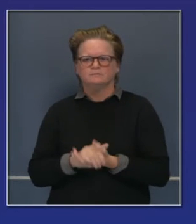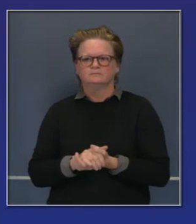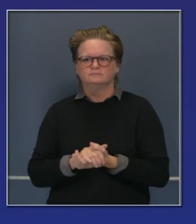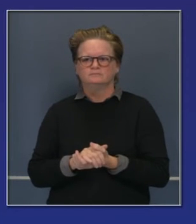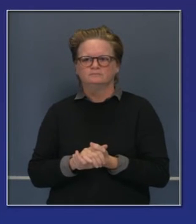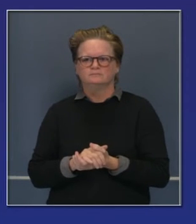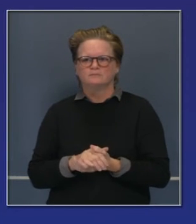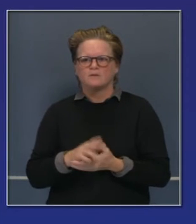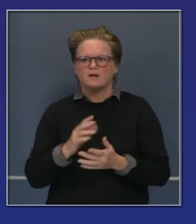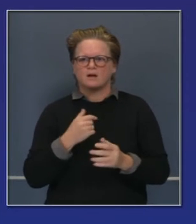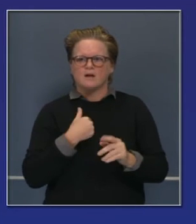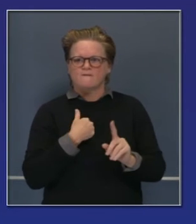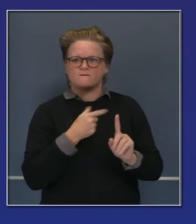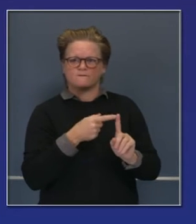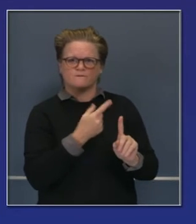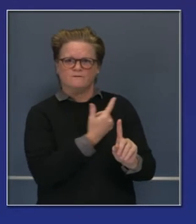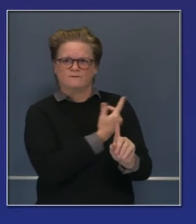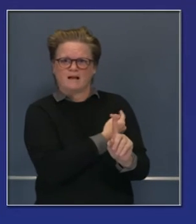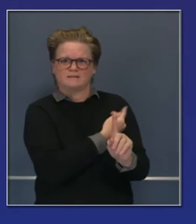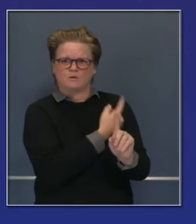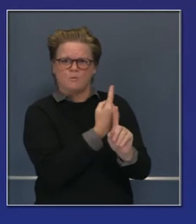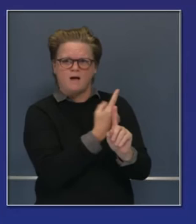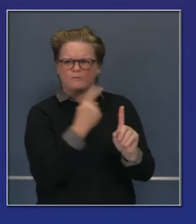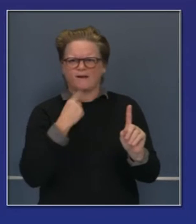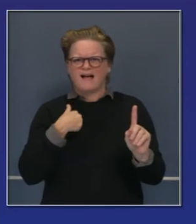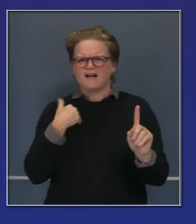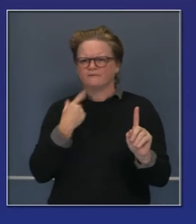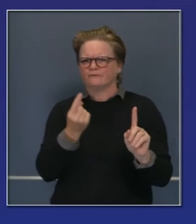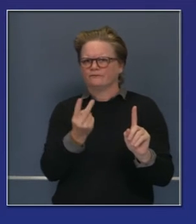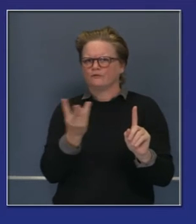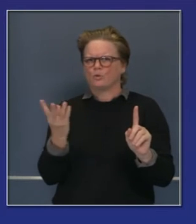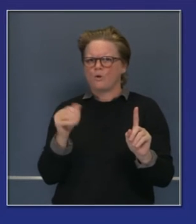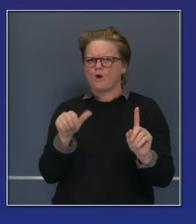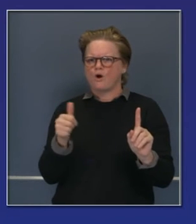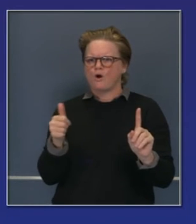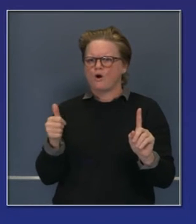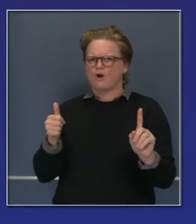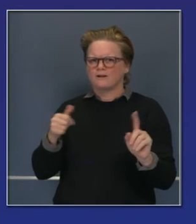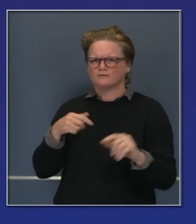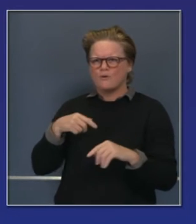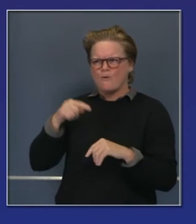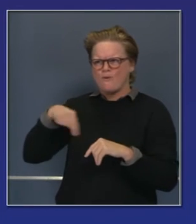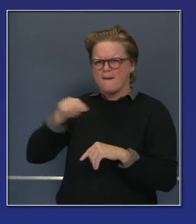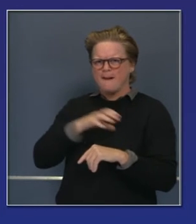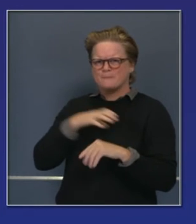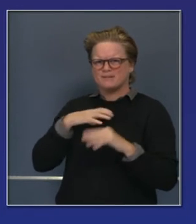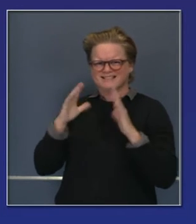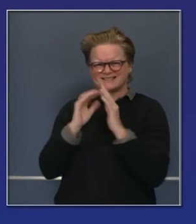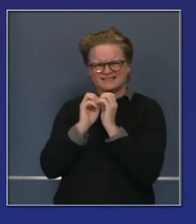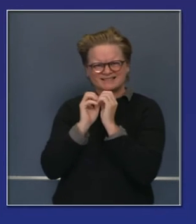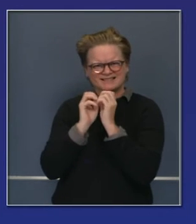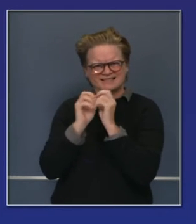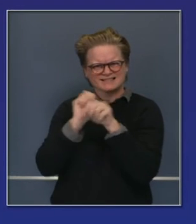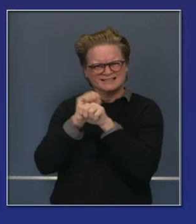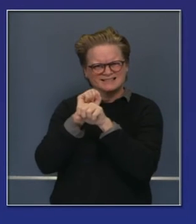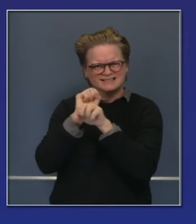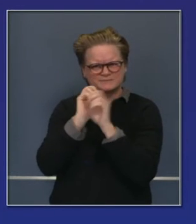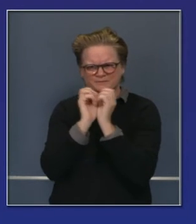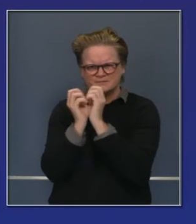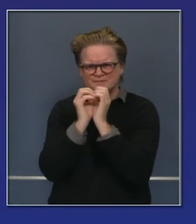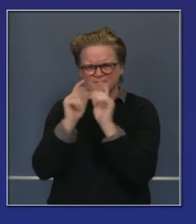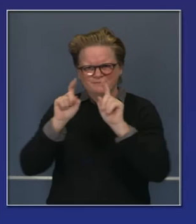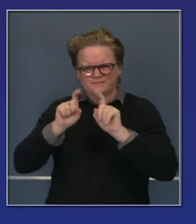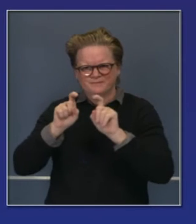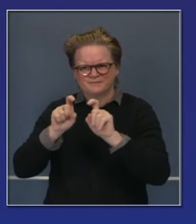vacunas porque Pfizer es una de muchas compañías que están trabajando para desarrollar de forma avanzada